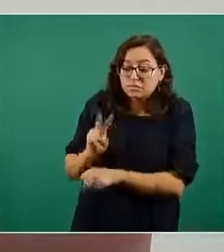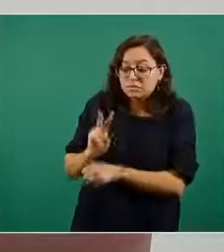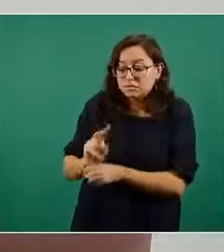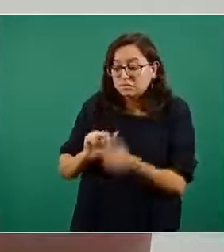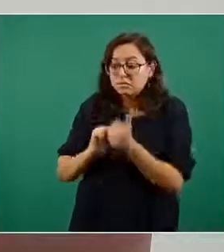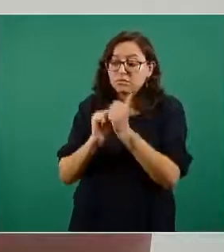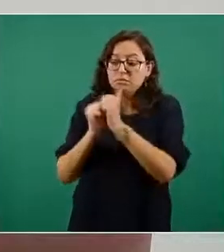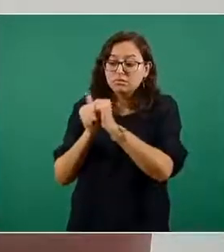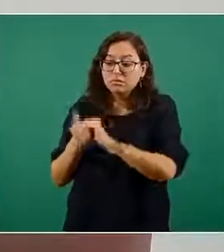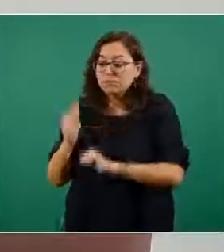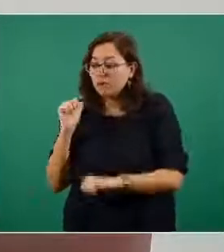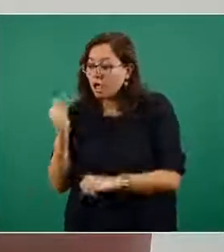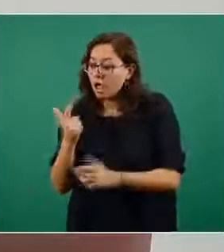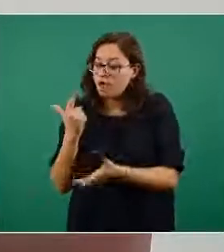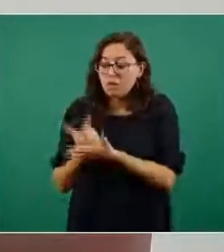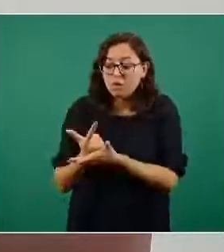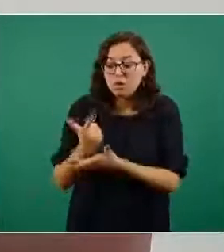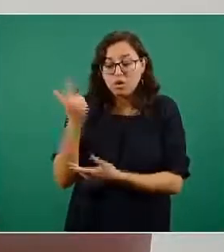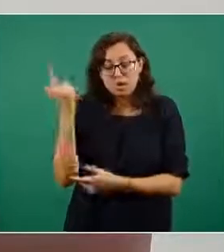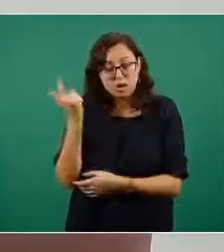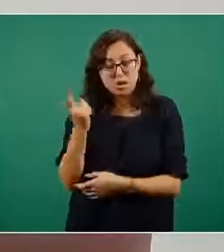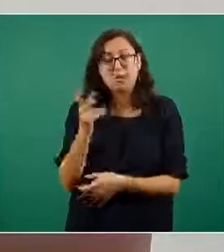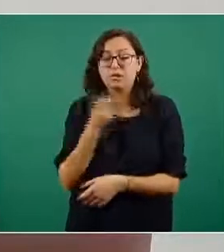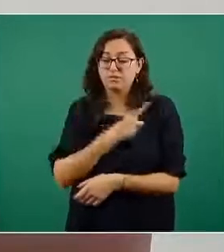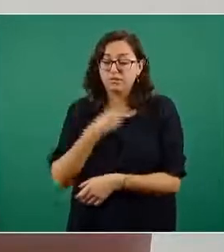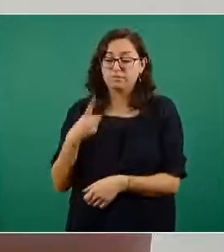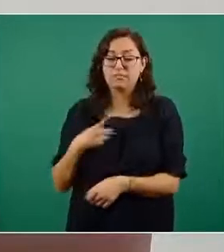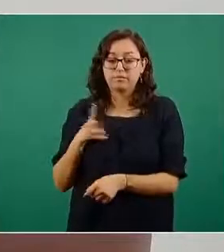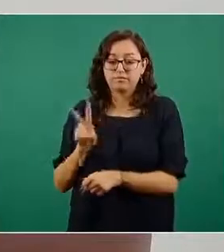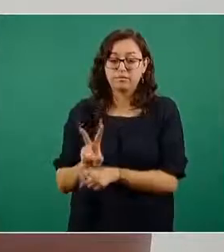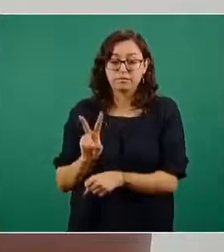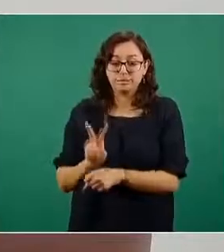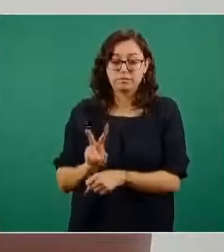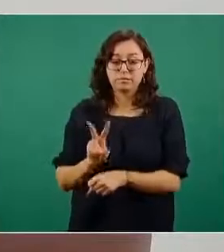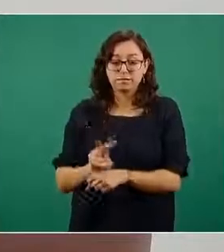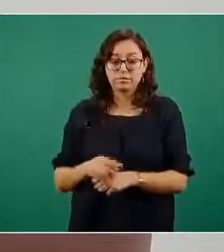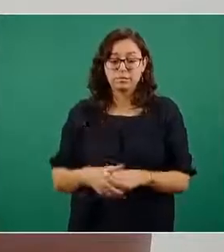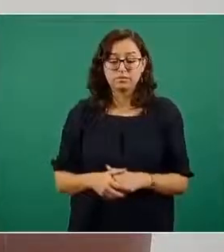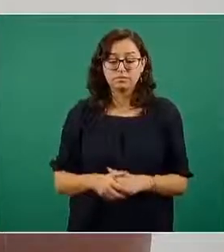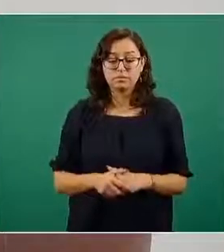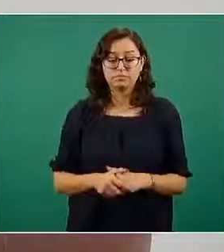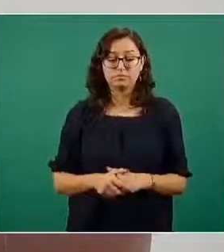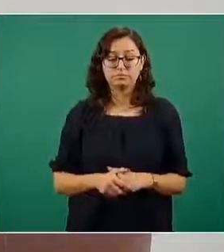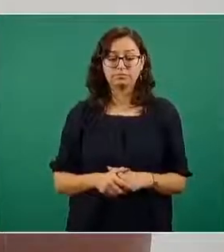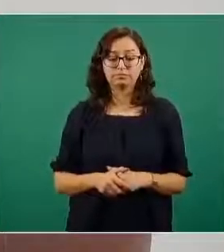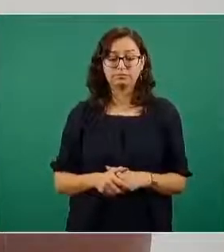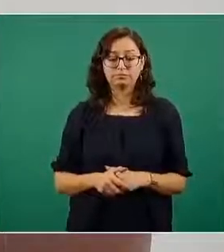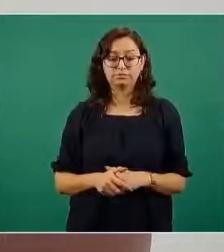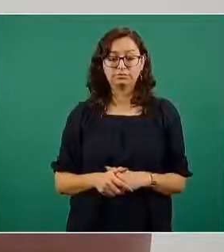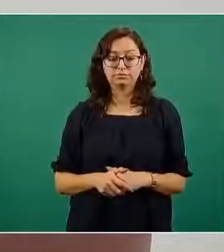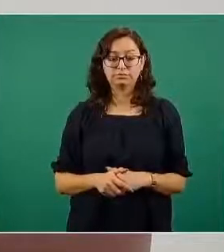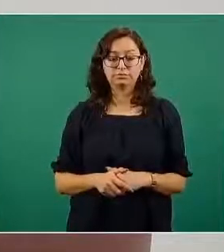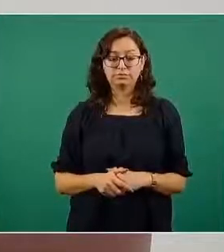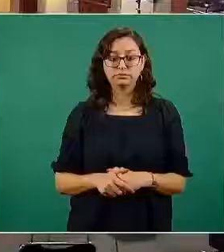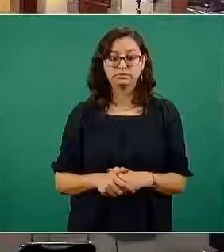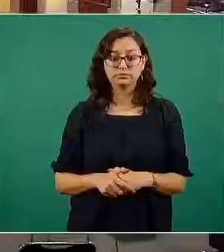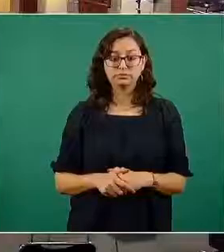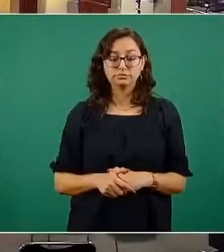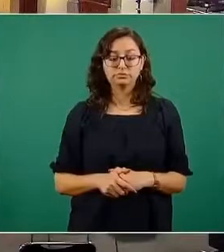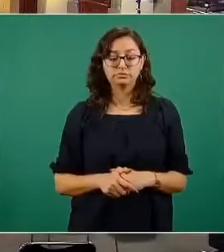en caso de que pudiese tener alguna complicación una vez de vuelta en casa